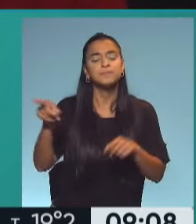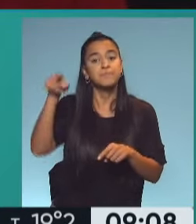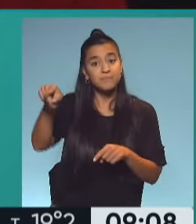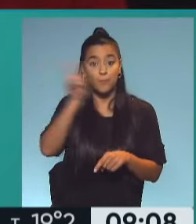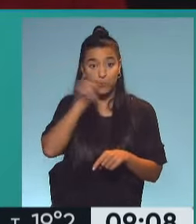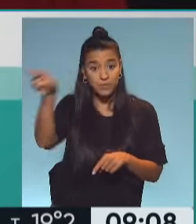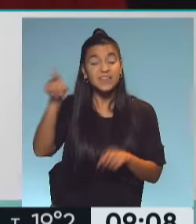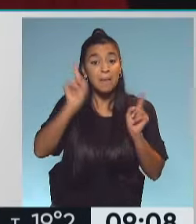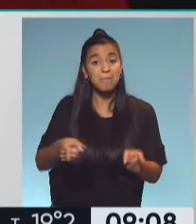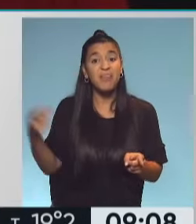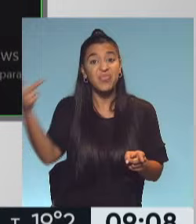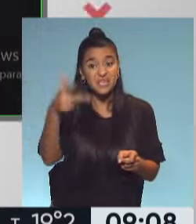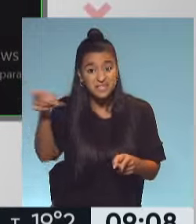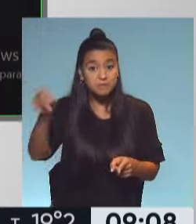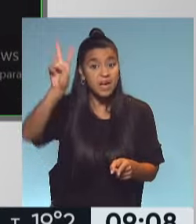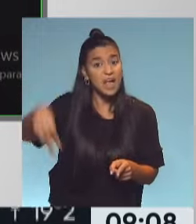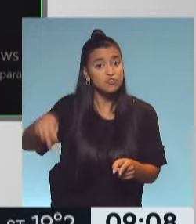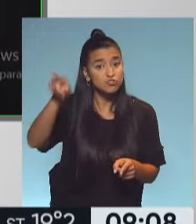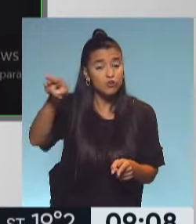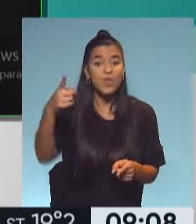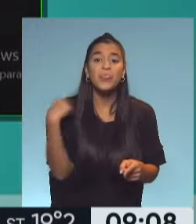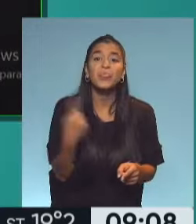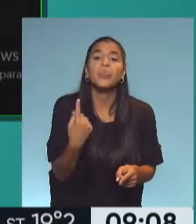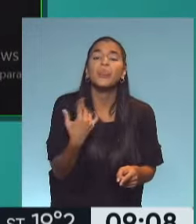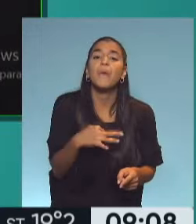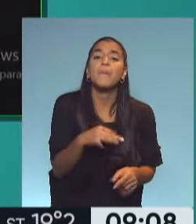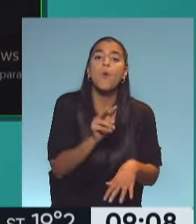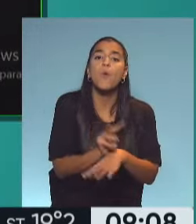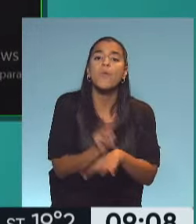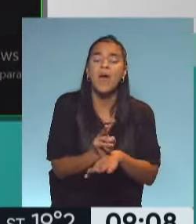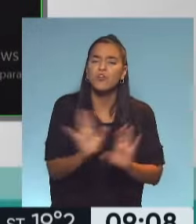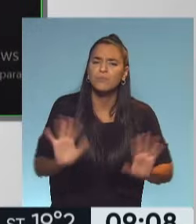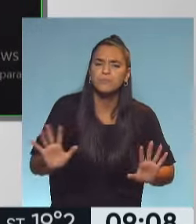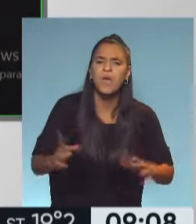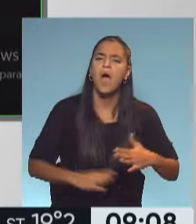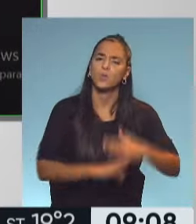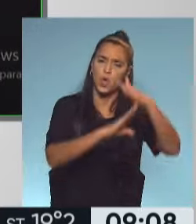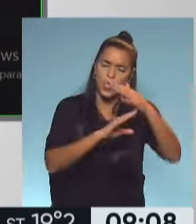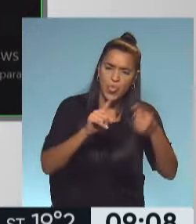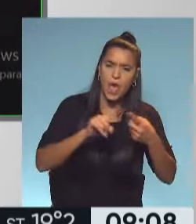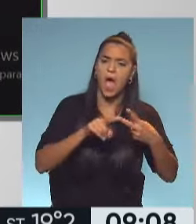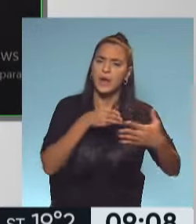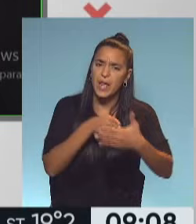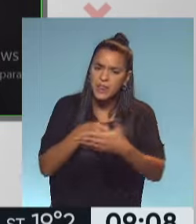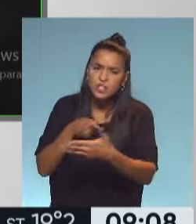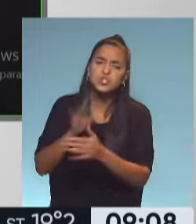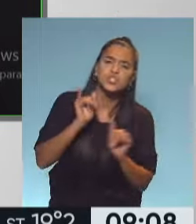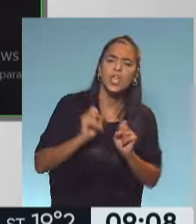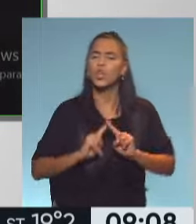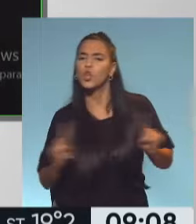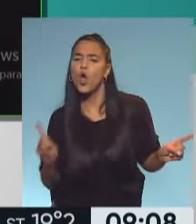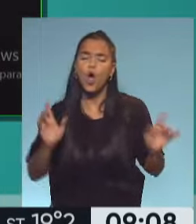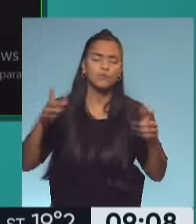también decía, y tiene razón, tenemos que cuidarnos, más allá de las autoridades, las restricciones, que sí, que no,